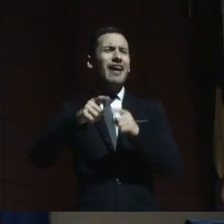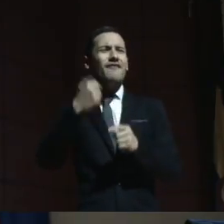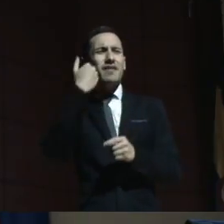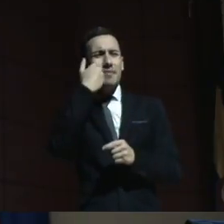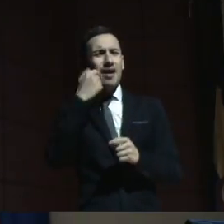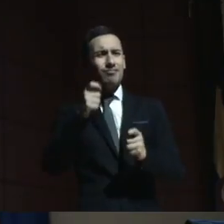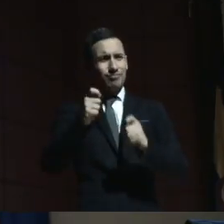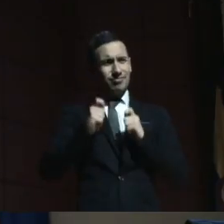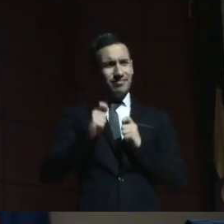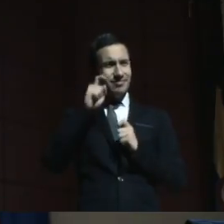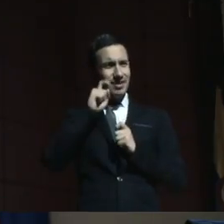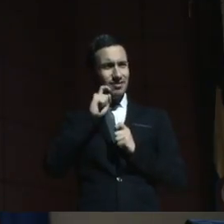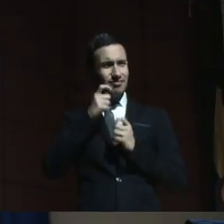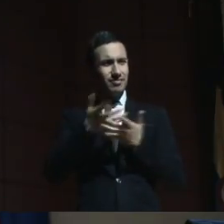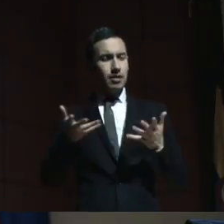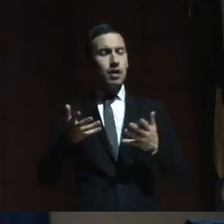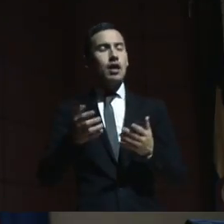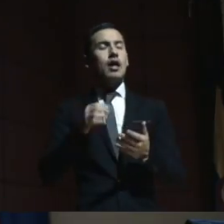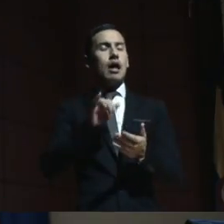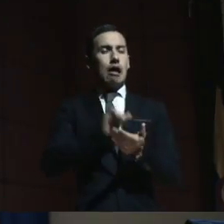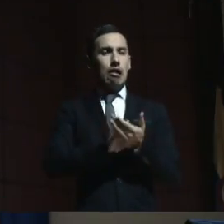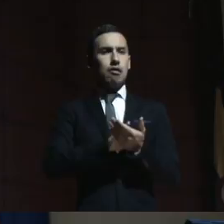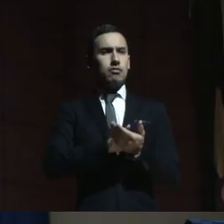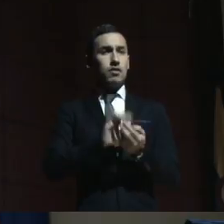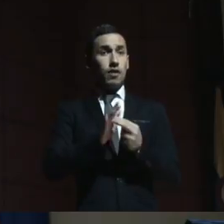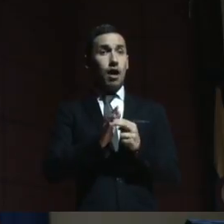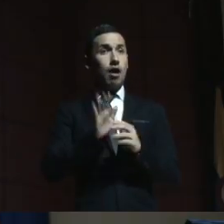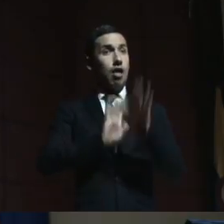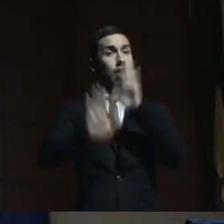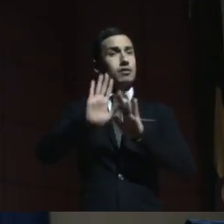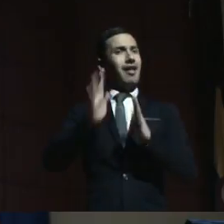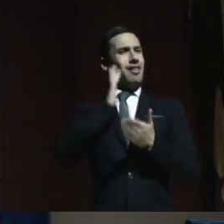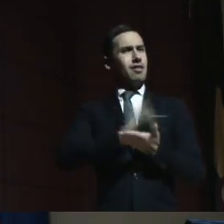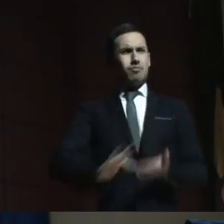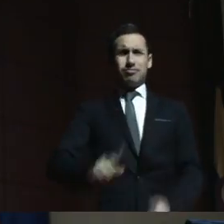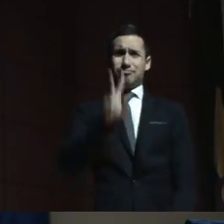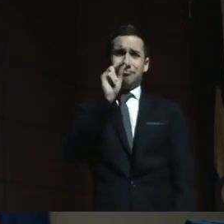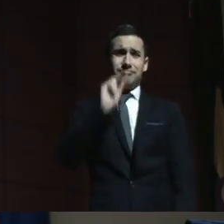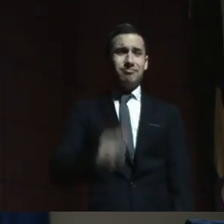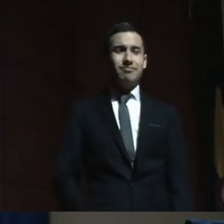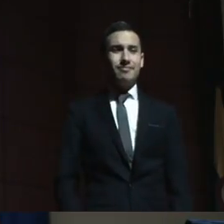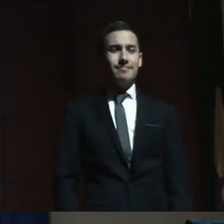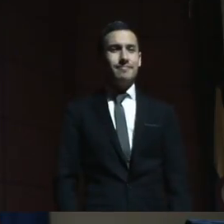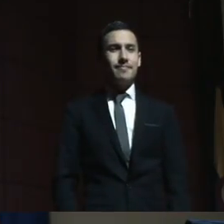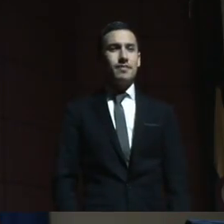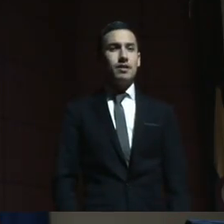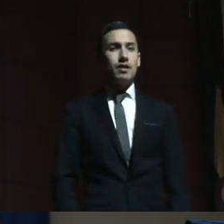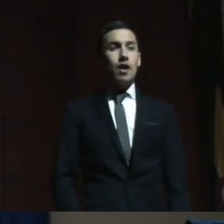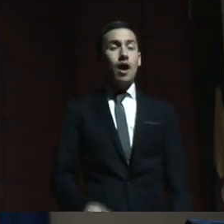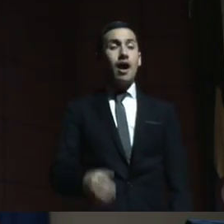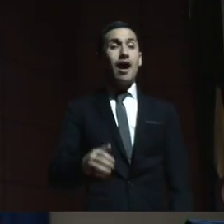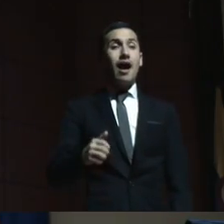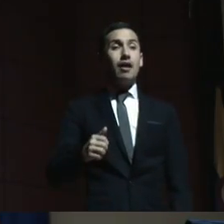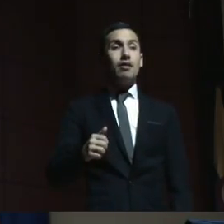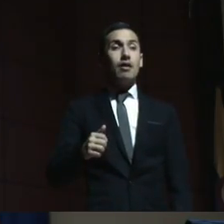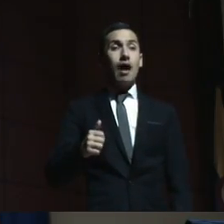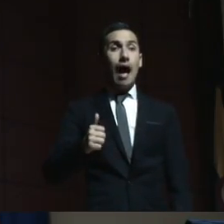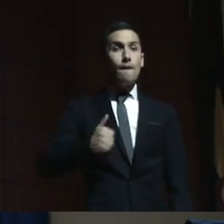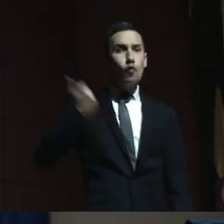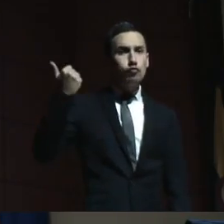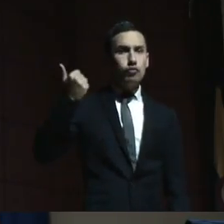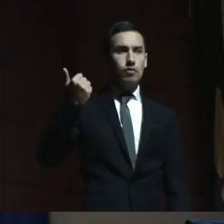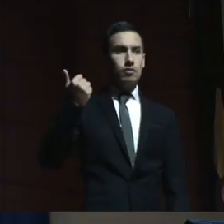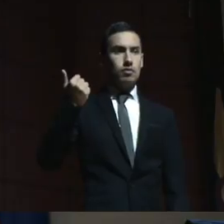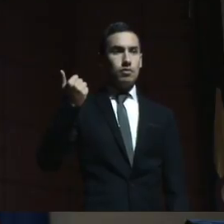que transformar y cambiar es que el abuso no puede ser una cosa que como